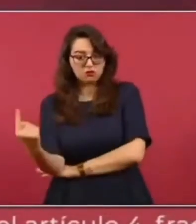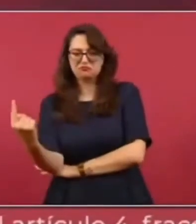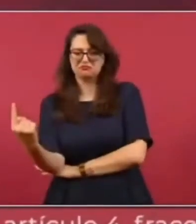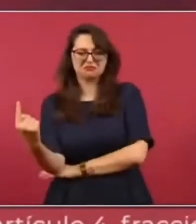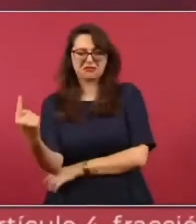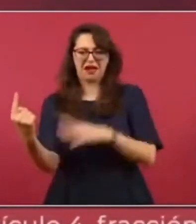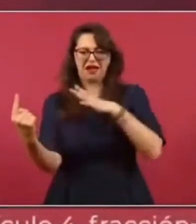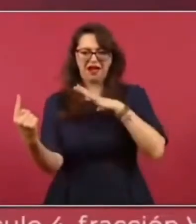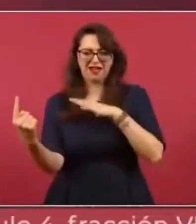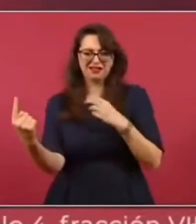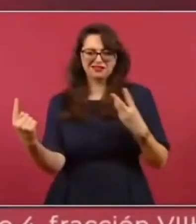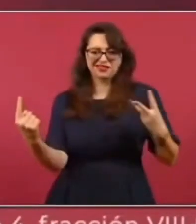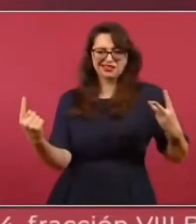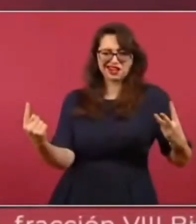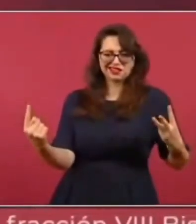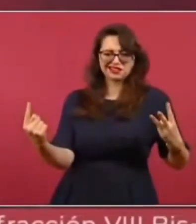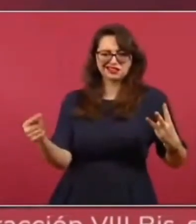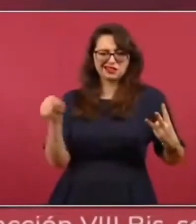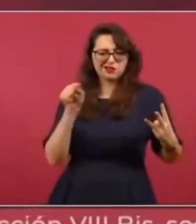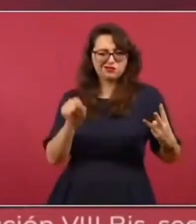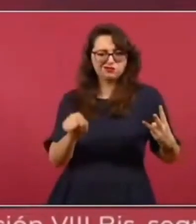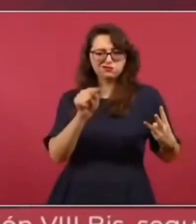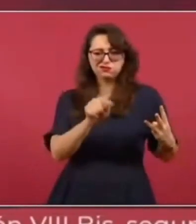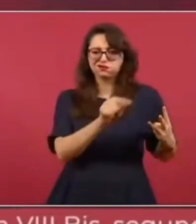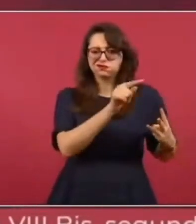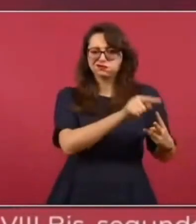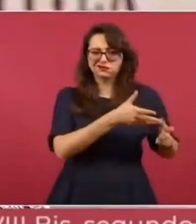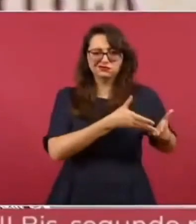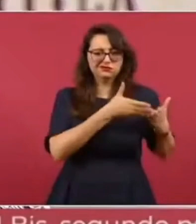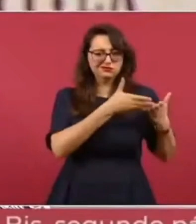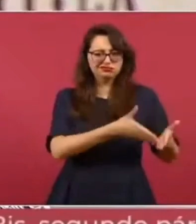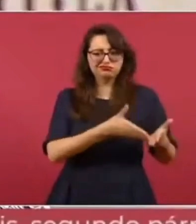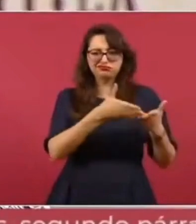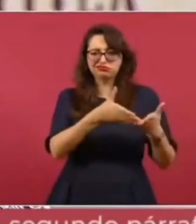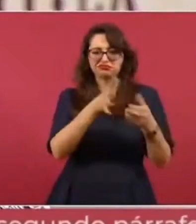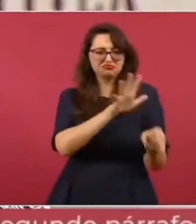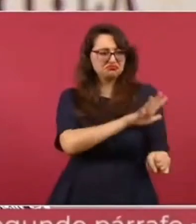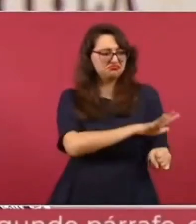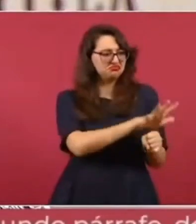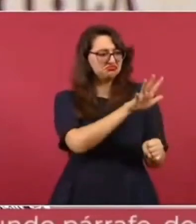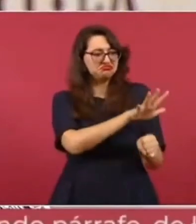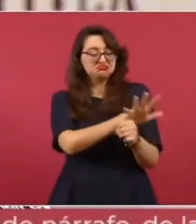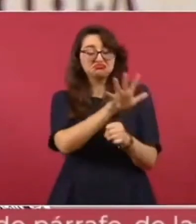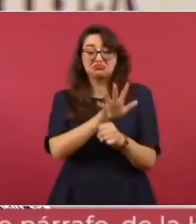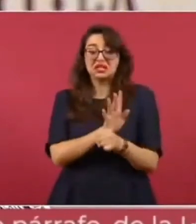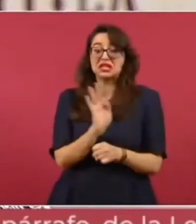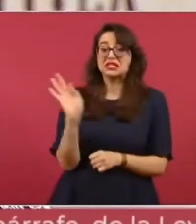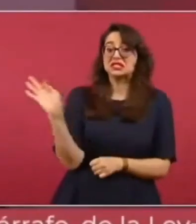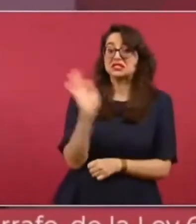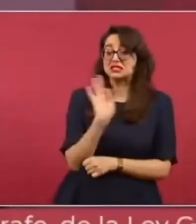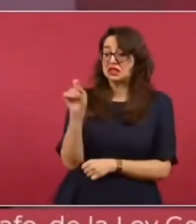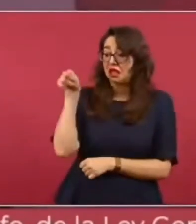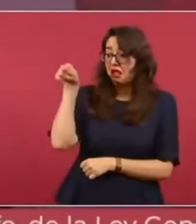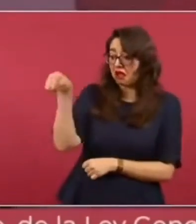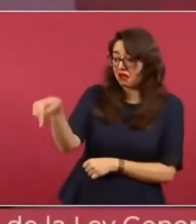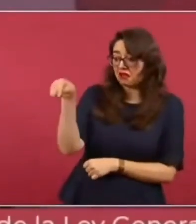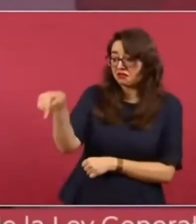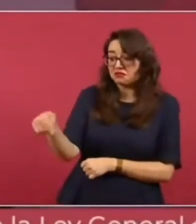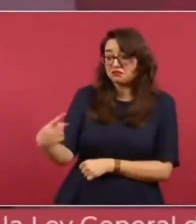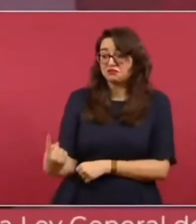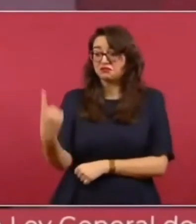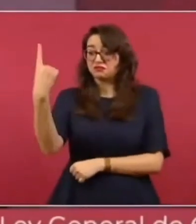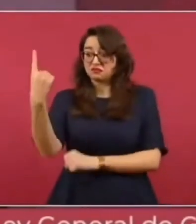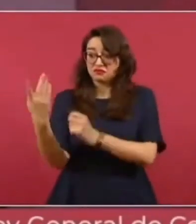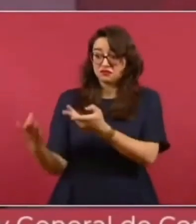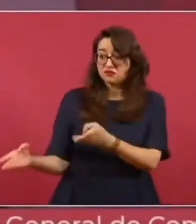como en todo caso, si se viera afectado el abastecimiento de alimentos, de insumos, de medicamentos a una isla como